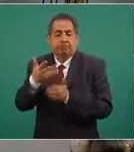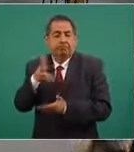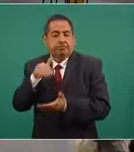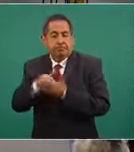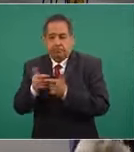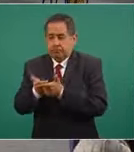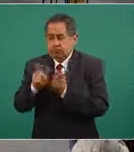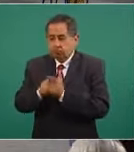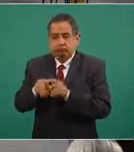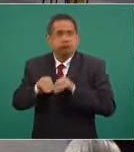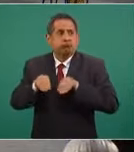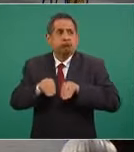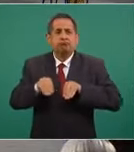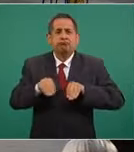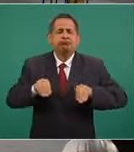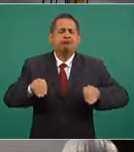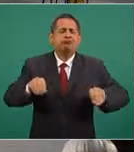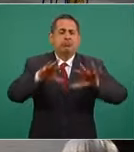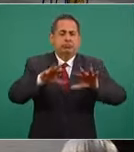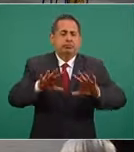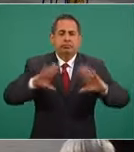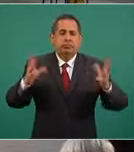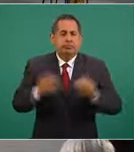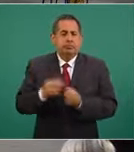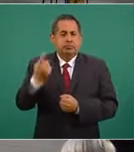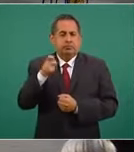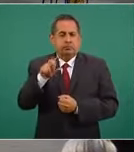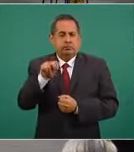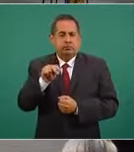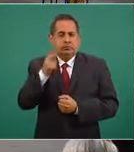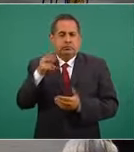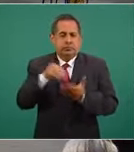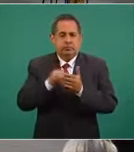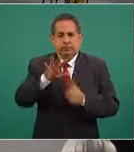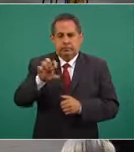192 mil 567.